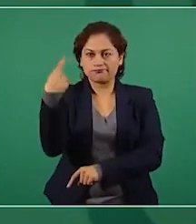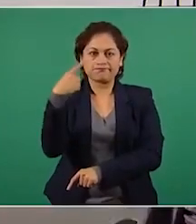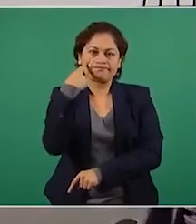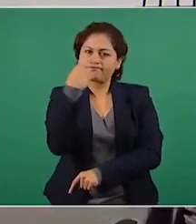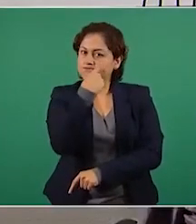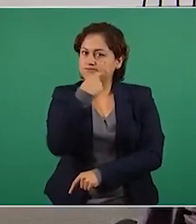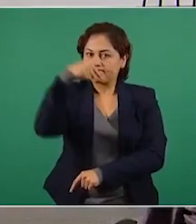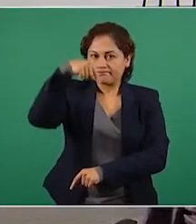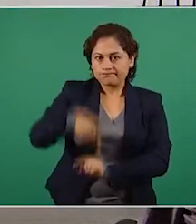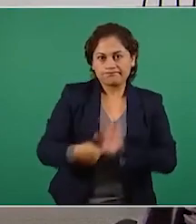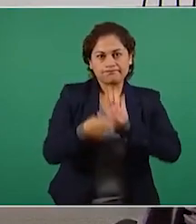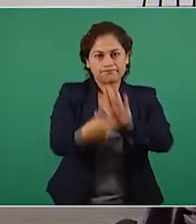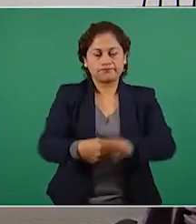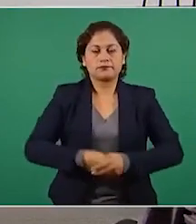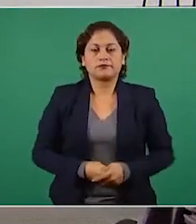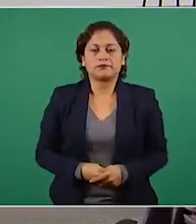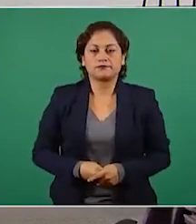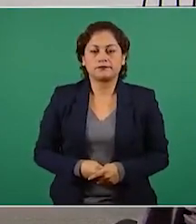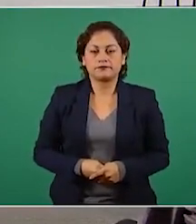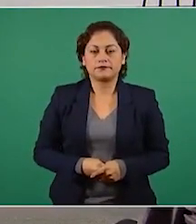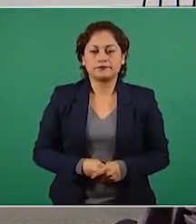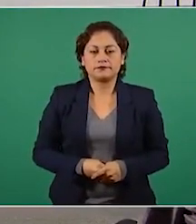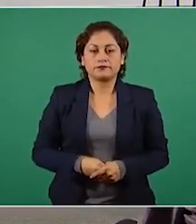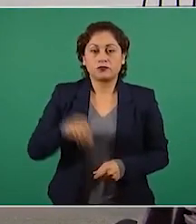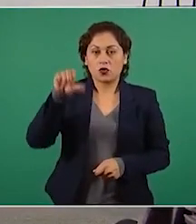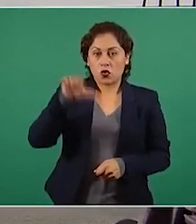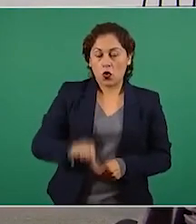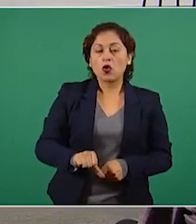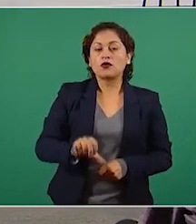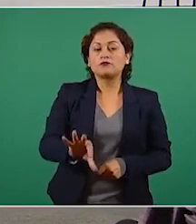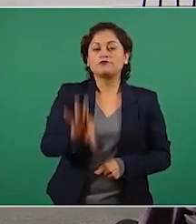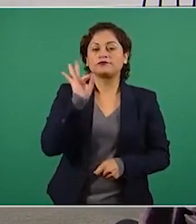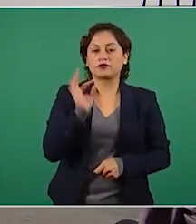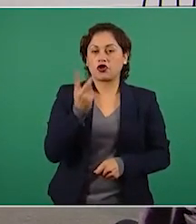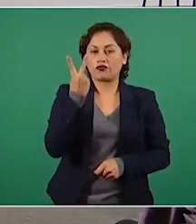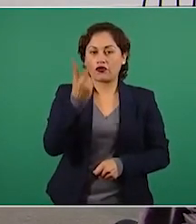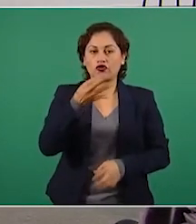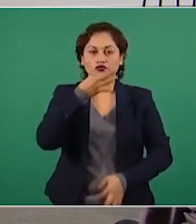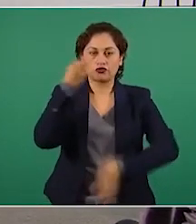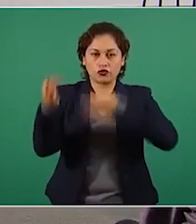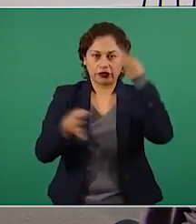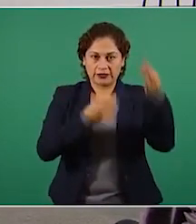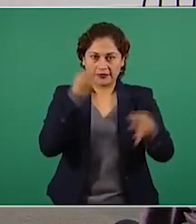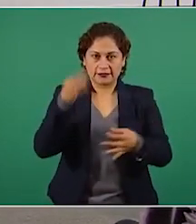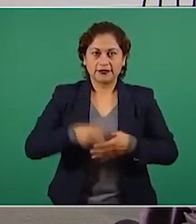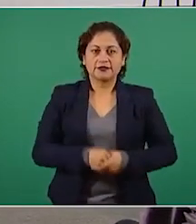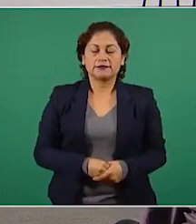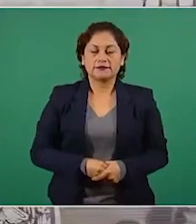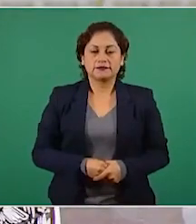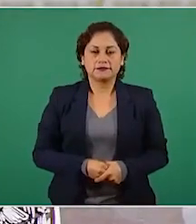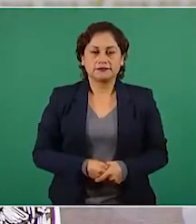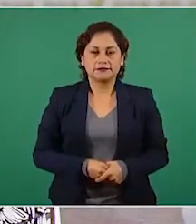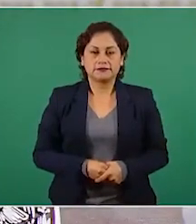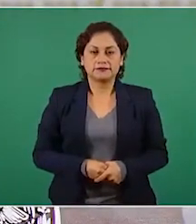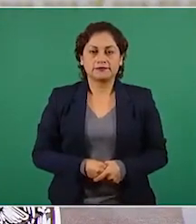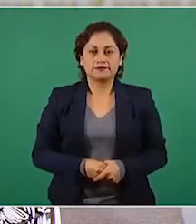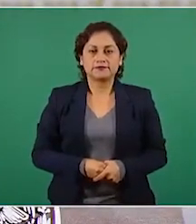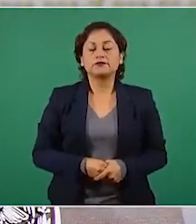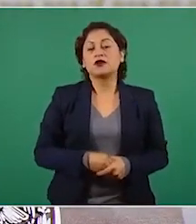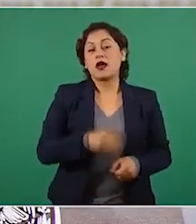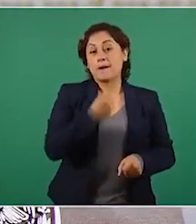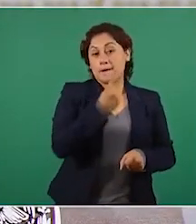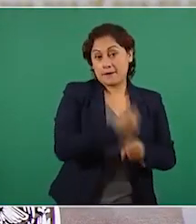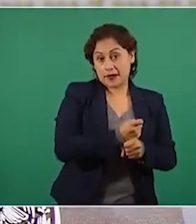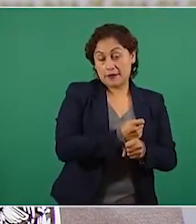Vamos a presentar dos noticias el día de hoy. Una tiene que ver con el programa Sembrando Vida